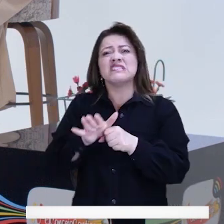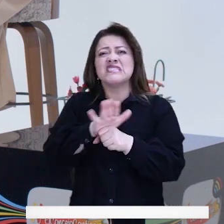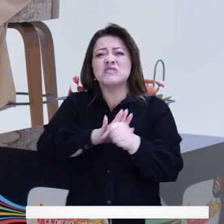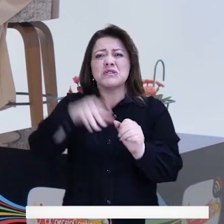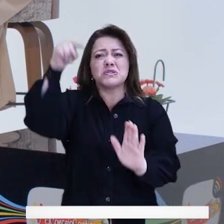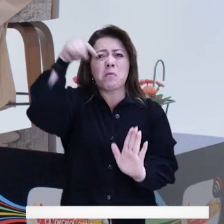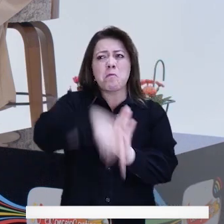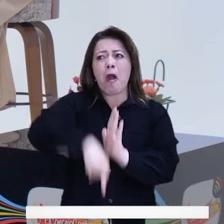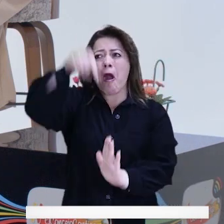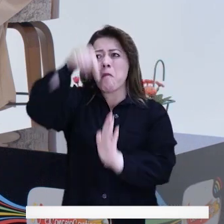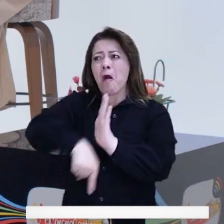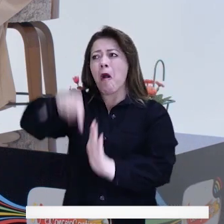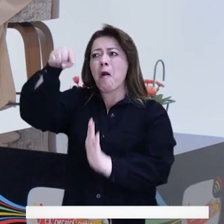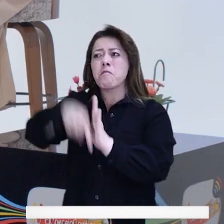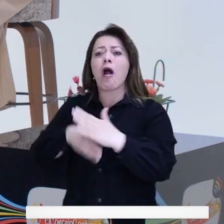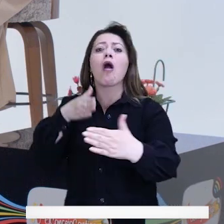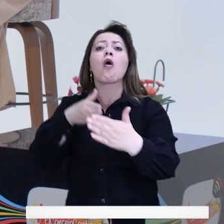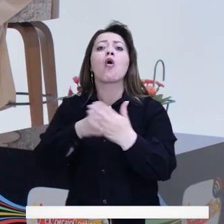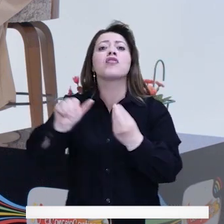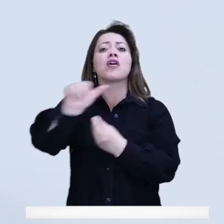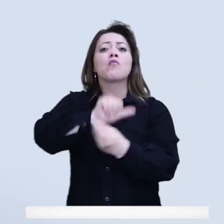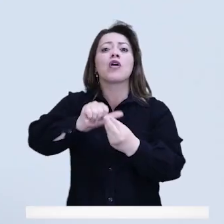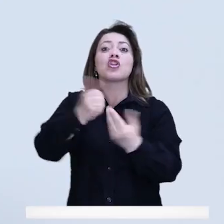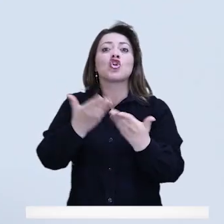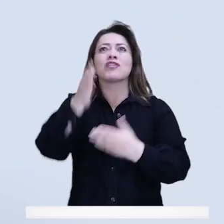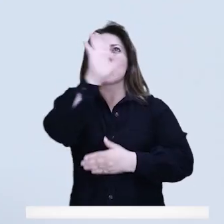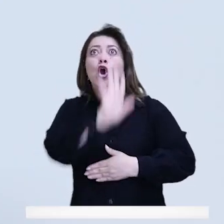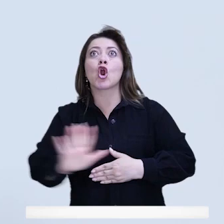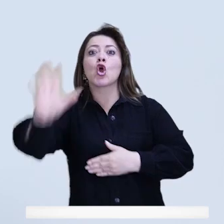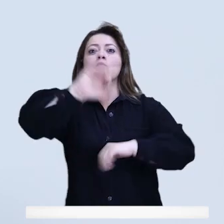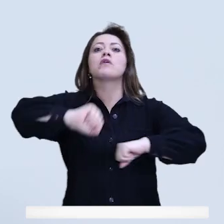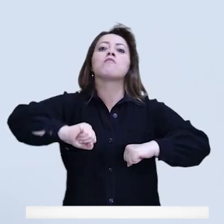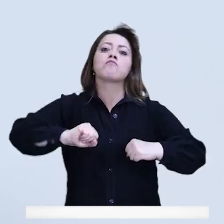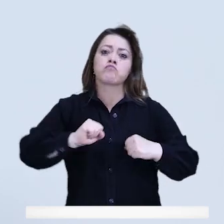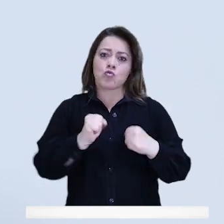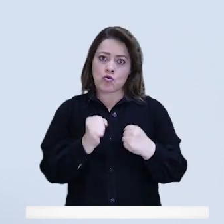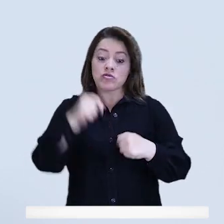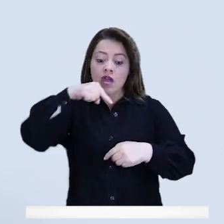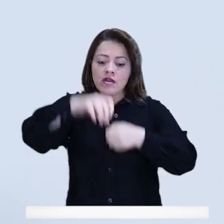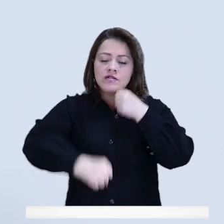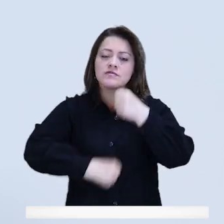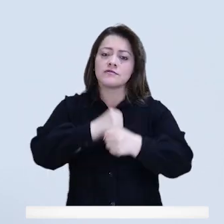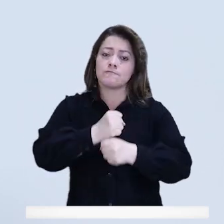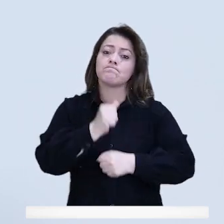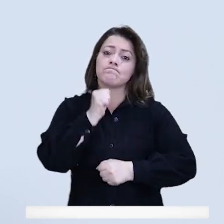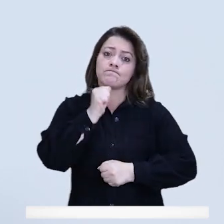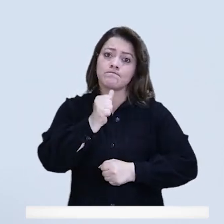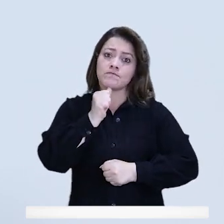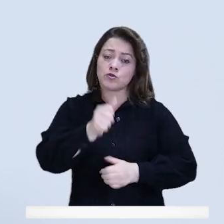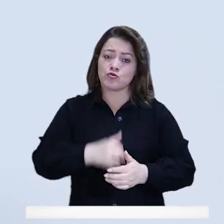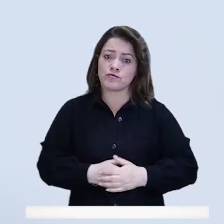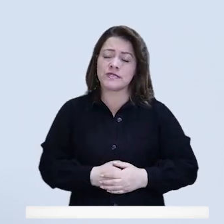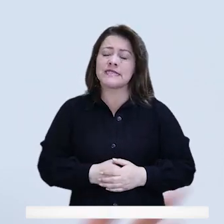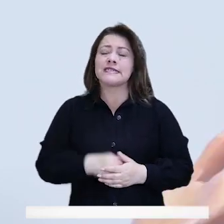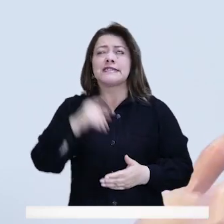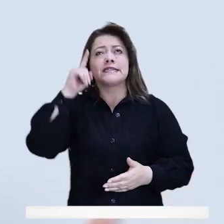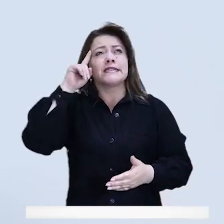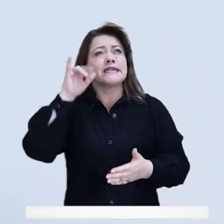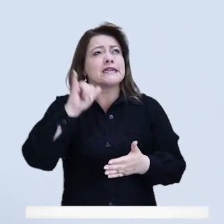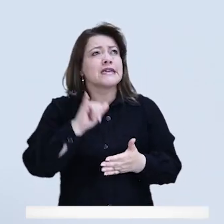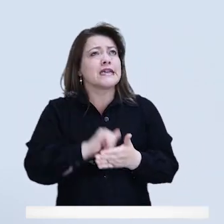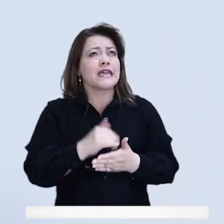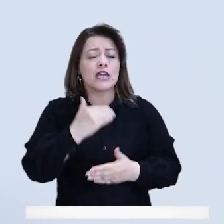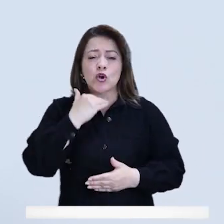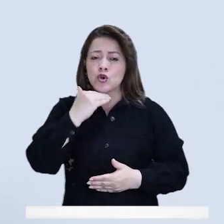casos de feminicidios en Bogotá, en Colombia. Se han disparado, han habido mucho más a lo largo de lo corrido del año. Creo que si la